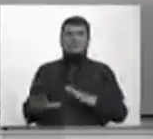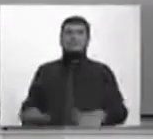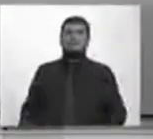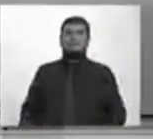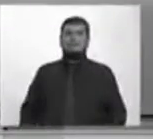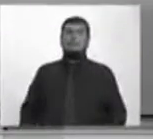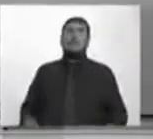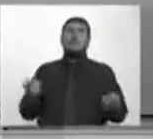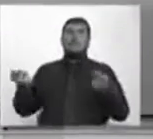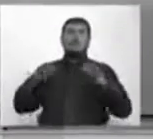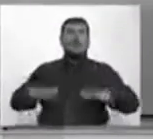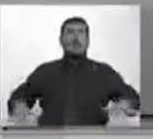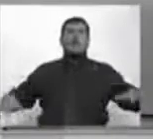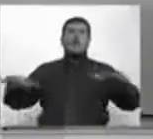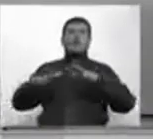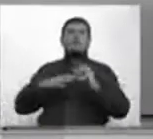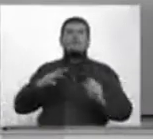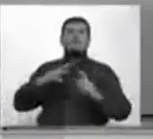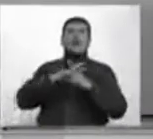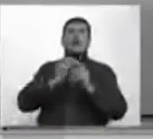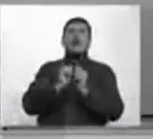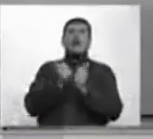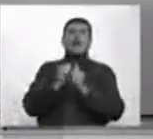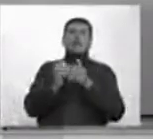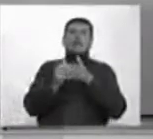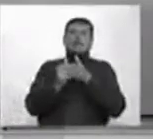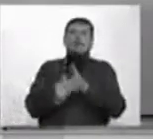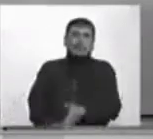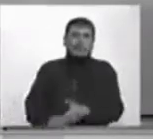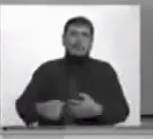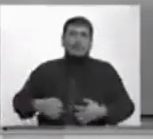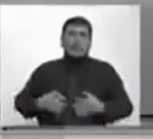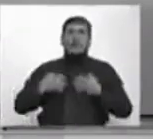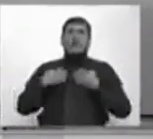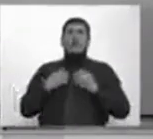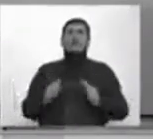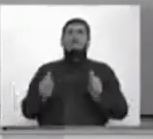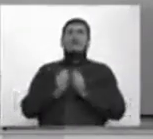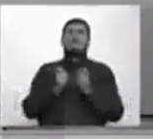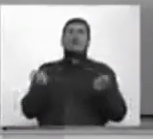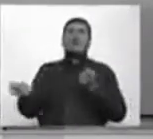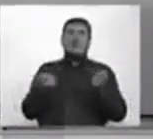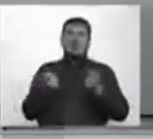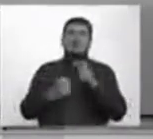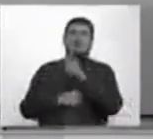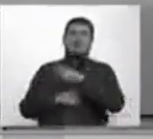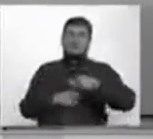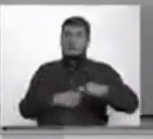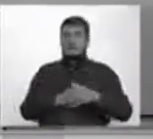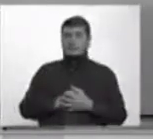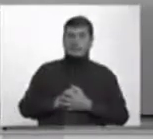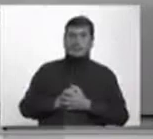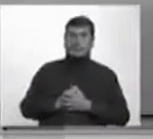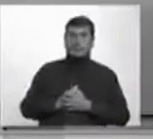Controlar el territorio a partir, con métodos de terror, de controlar la población.